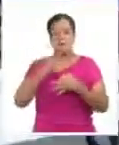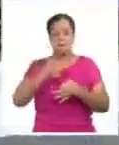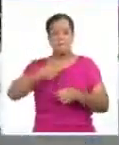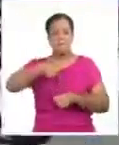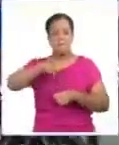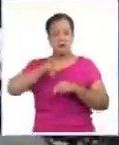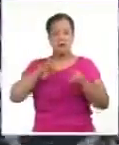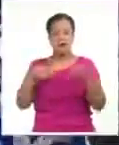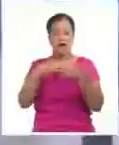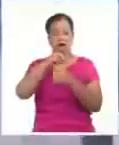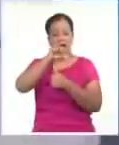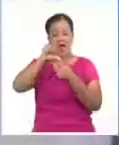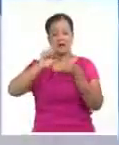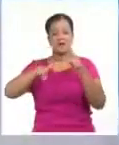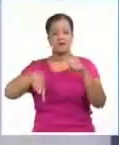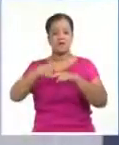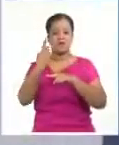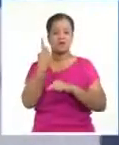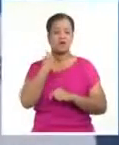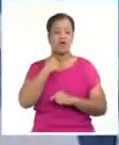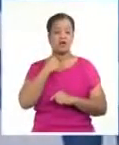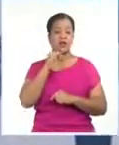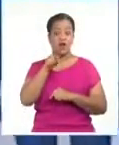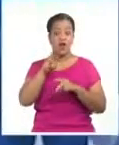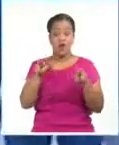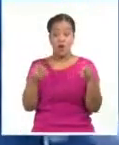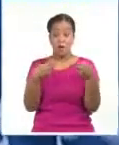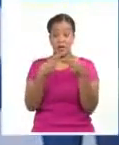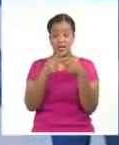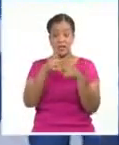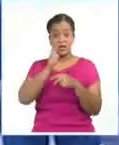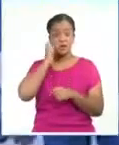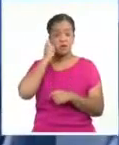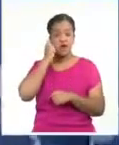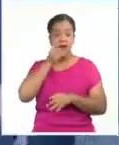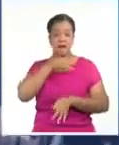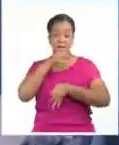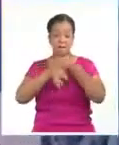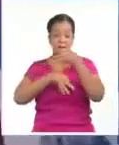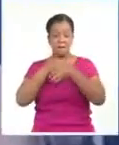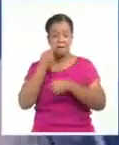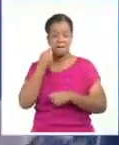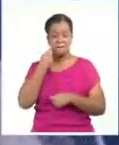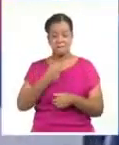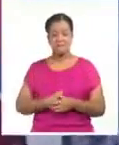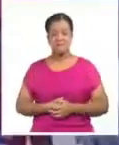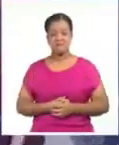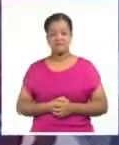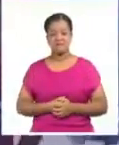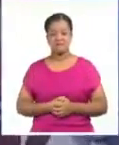Caribe del próximo año. Al término de la competencia, Arlenis ofreció declaraciones a medios locales.